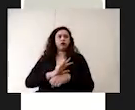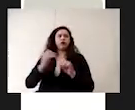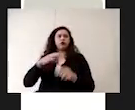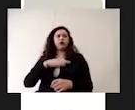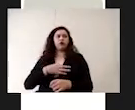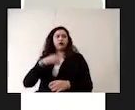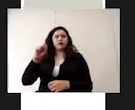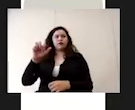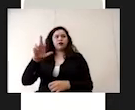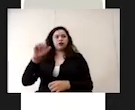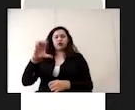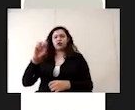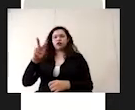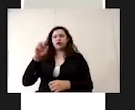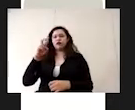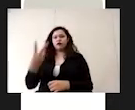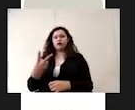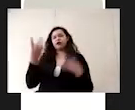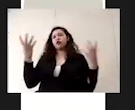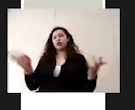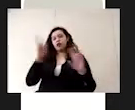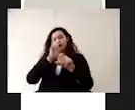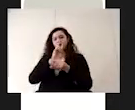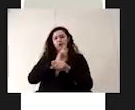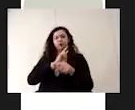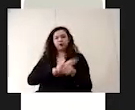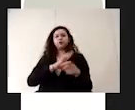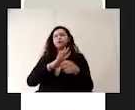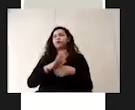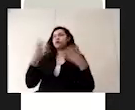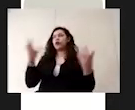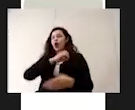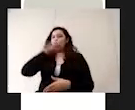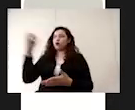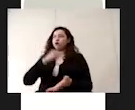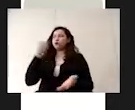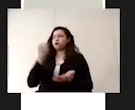debido a esto, la observancia es de manera obligatoria.